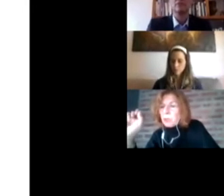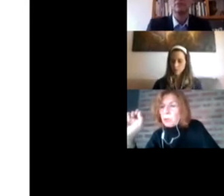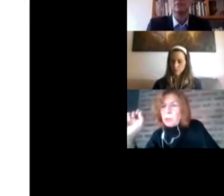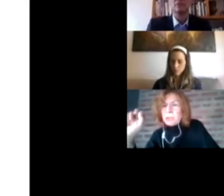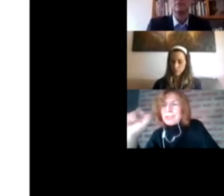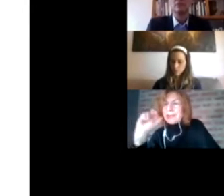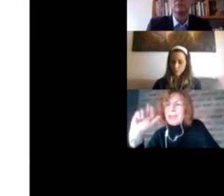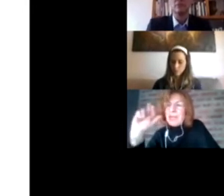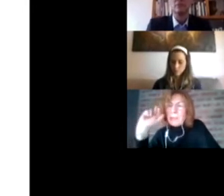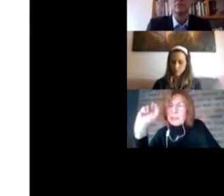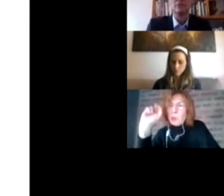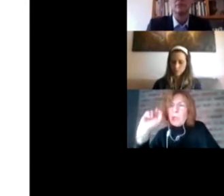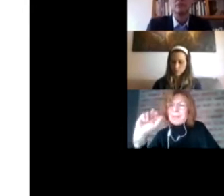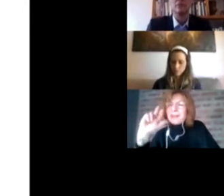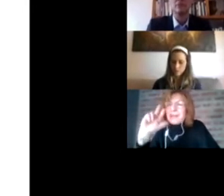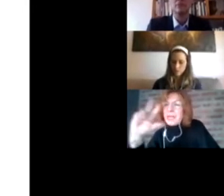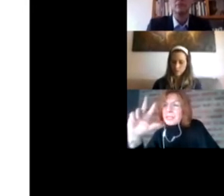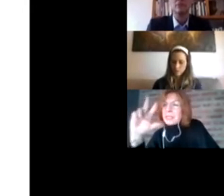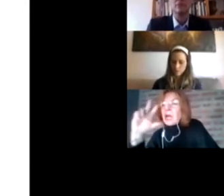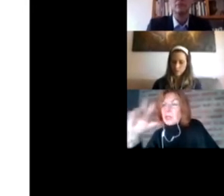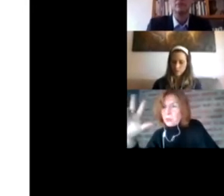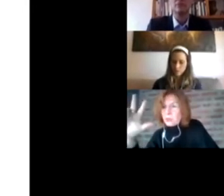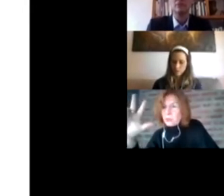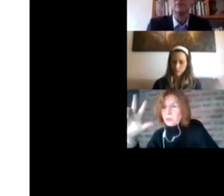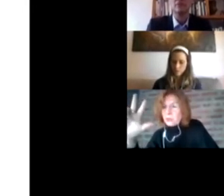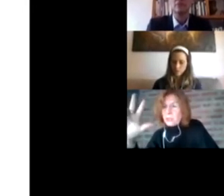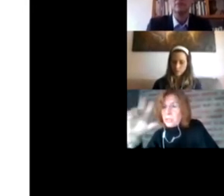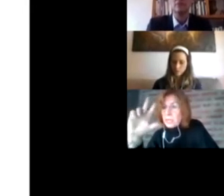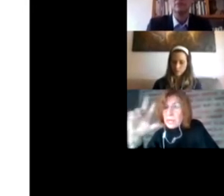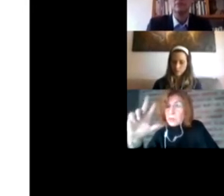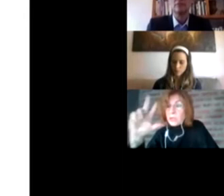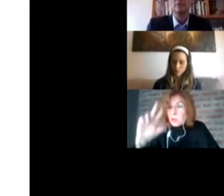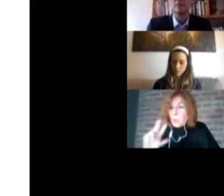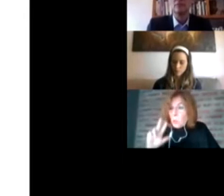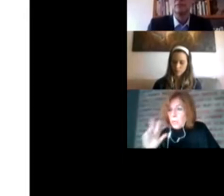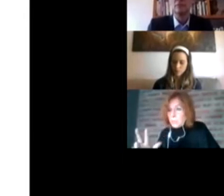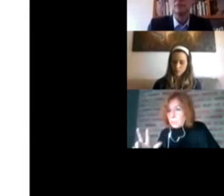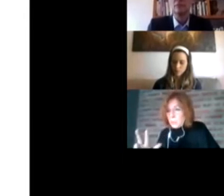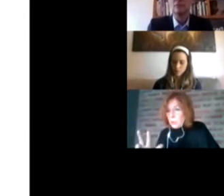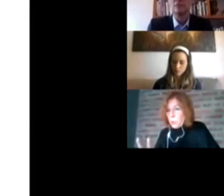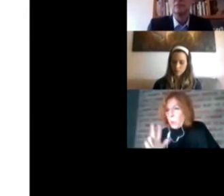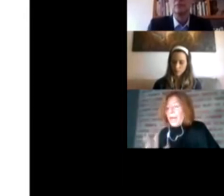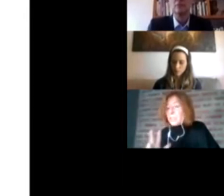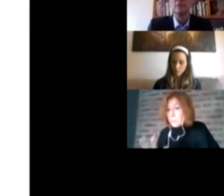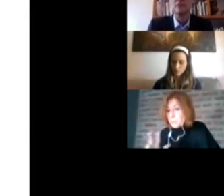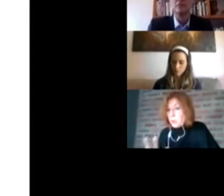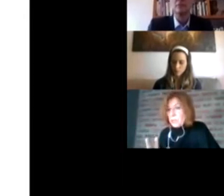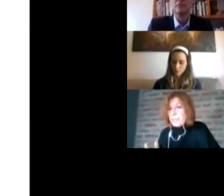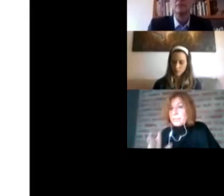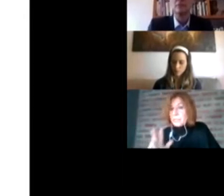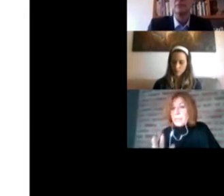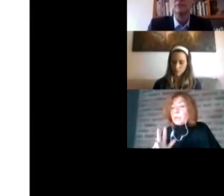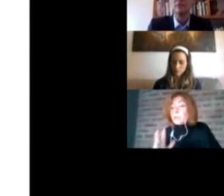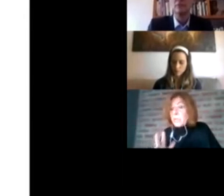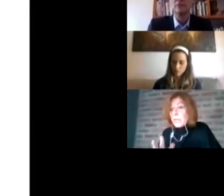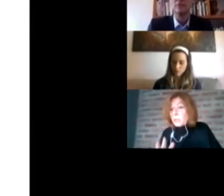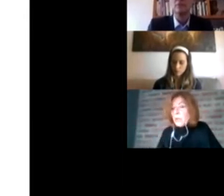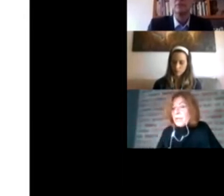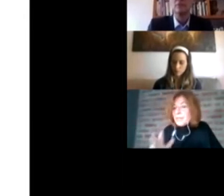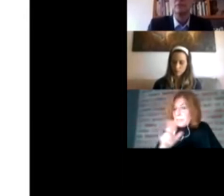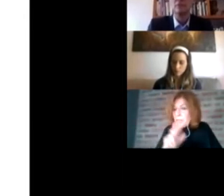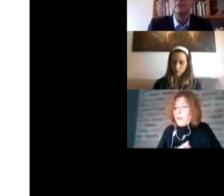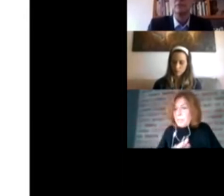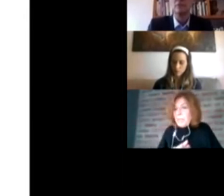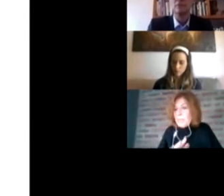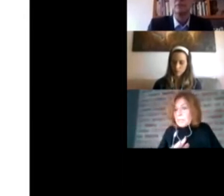revisando, en particular, tres casos. Tres casos que son una excepción. ¿Cuál es la excepción? Se está considerando